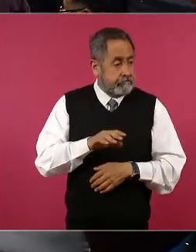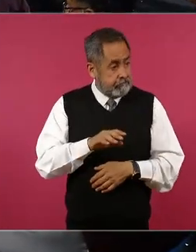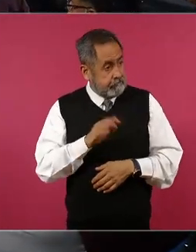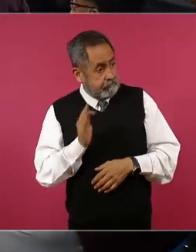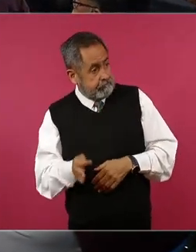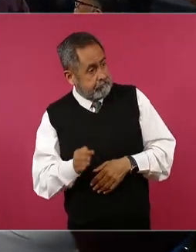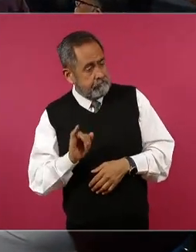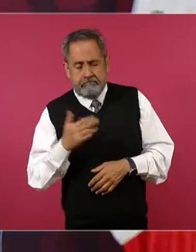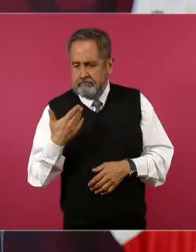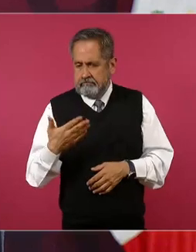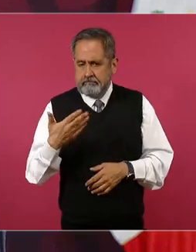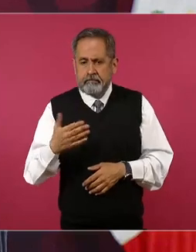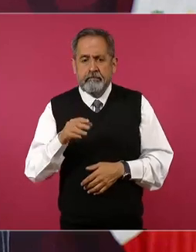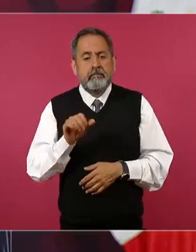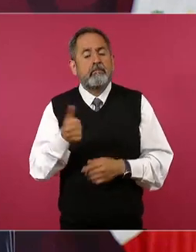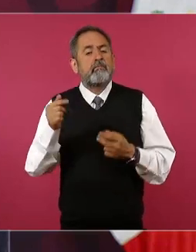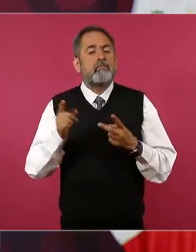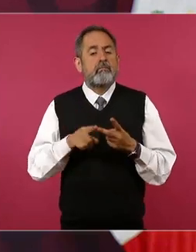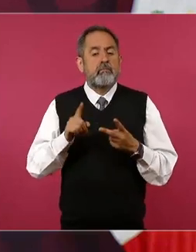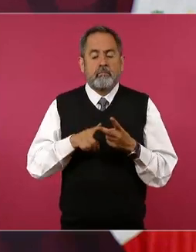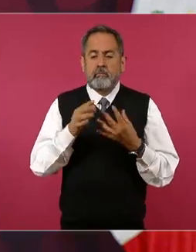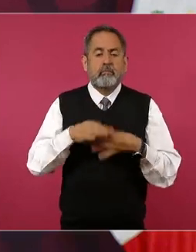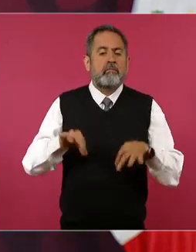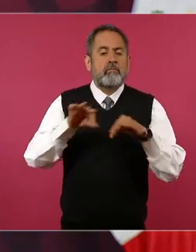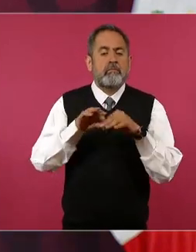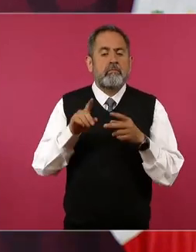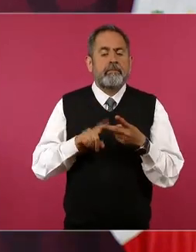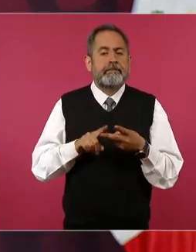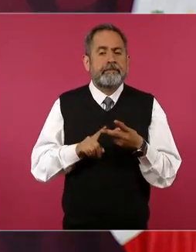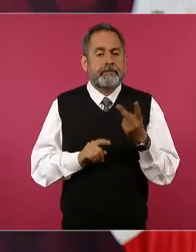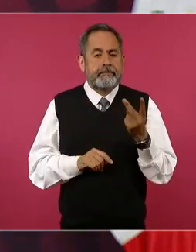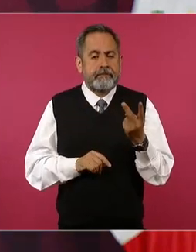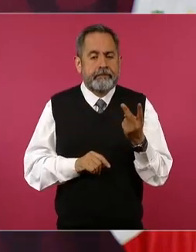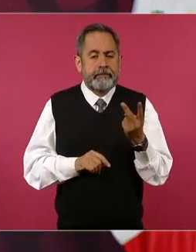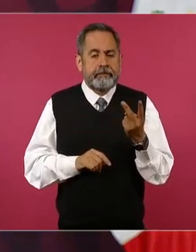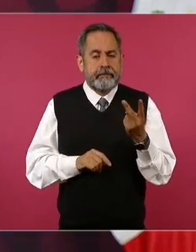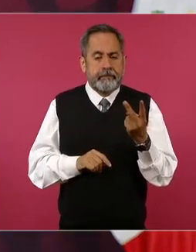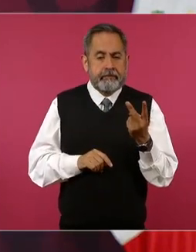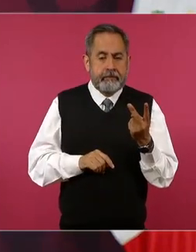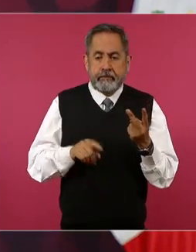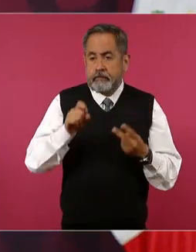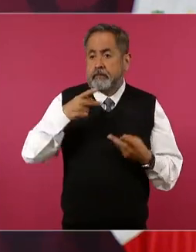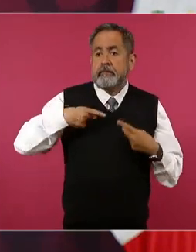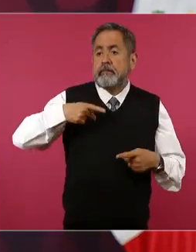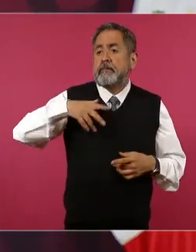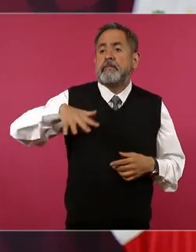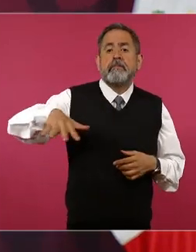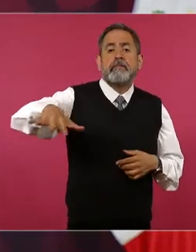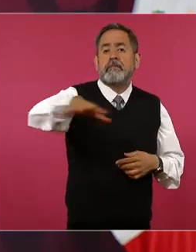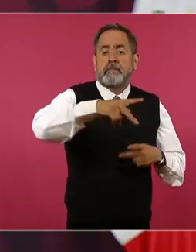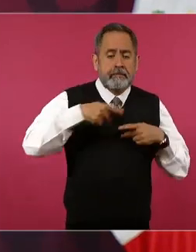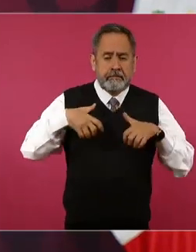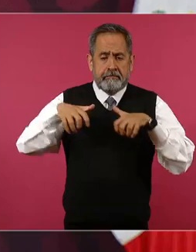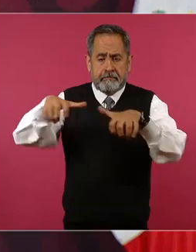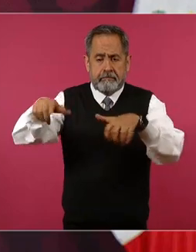Y lo otro que es fundamental, que sean los ciudadanos los que elijan